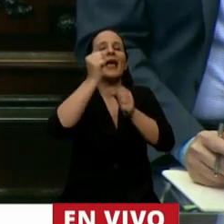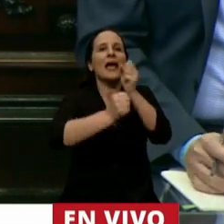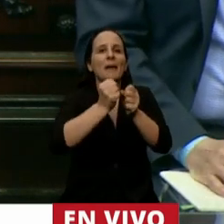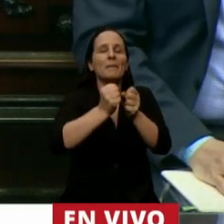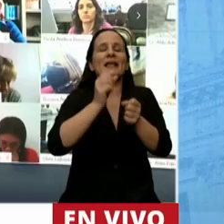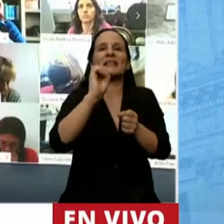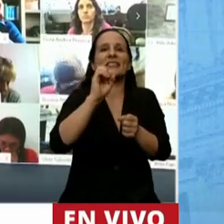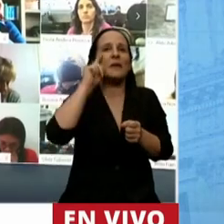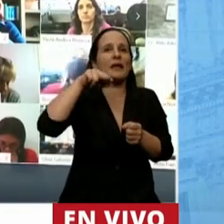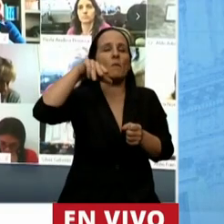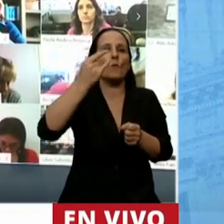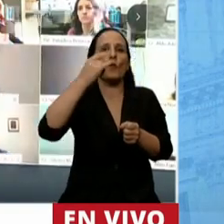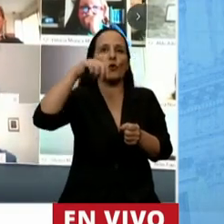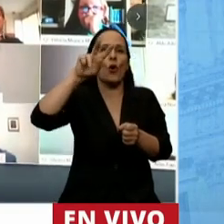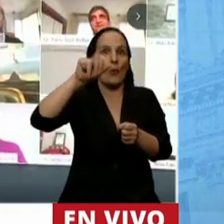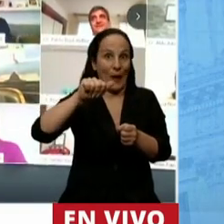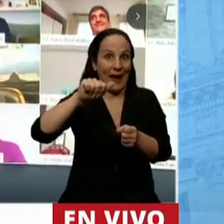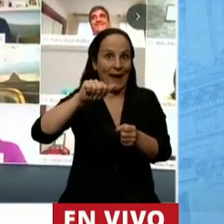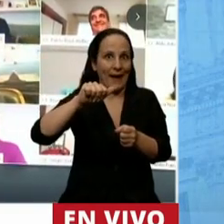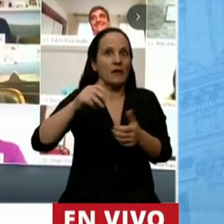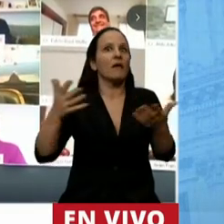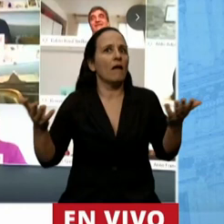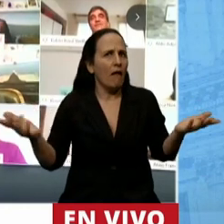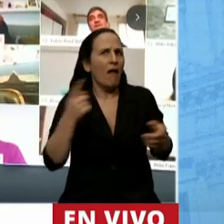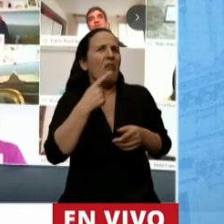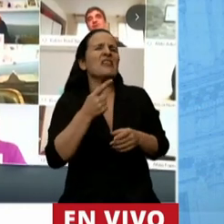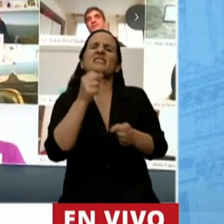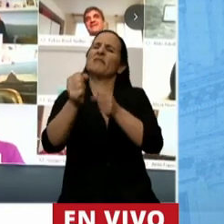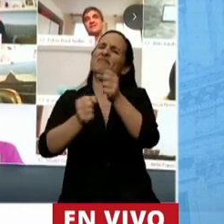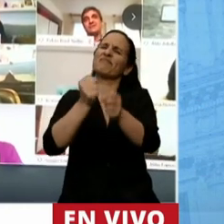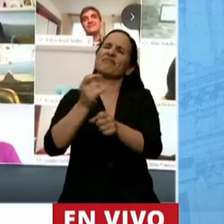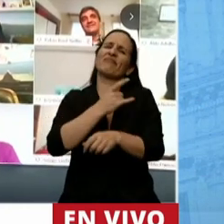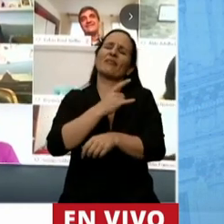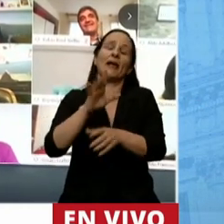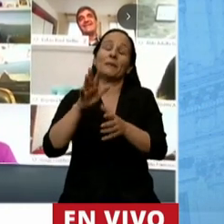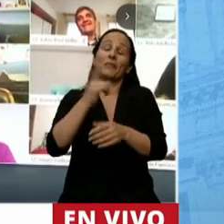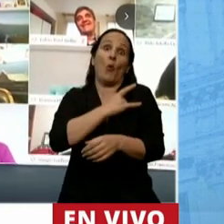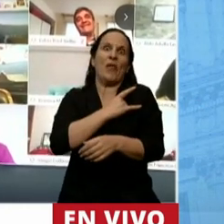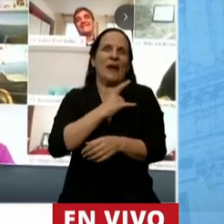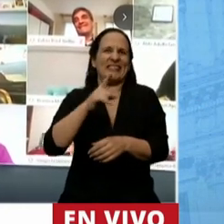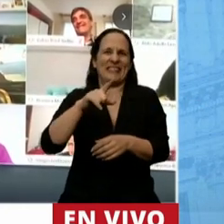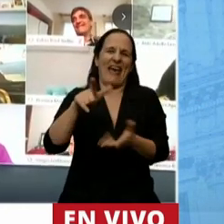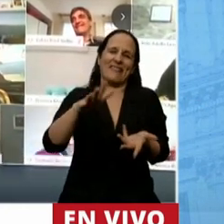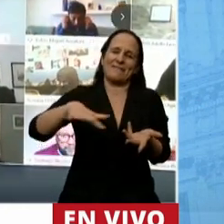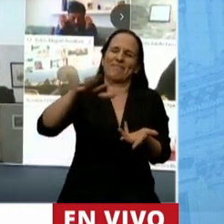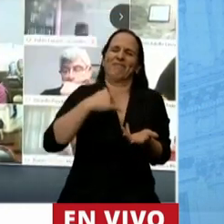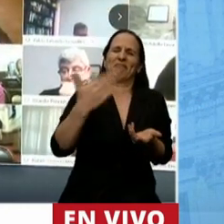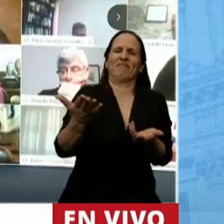otro momento donde se decía que las universidades nacionales en el conurbano tenían